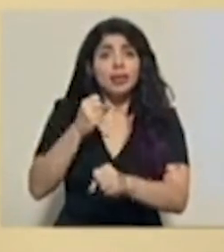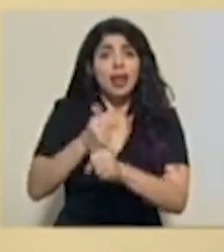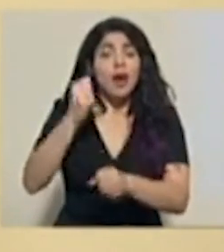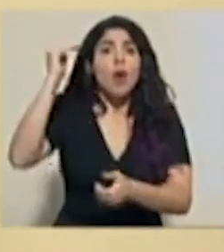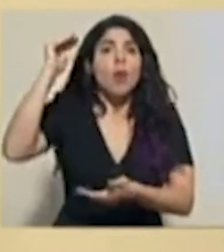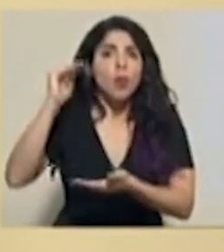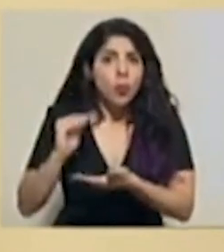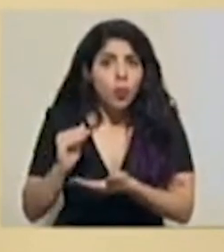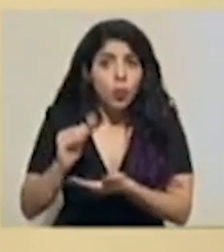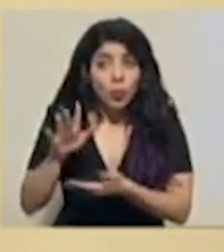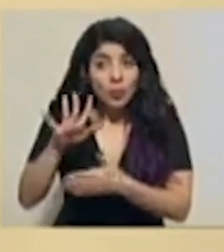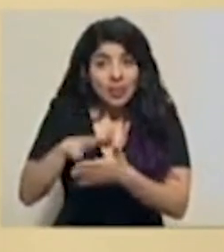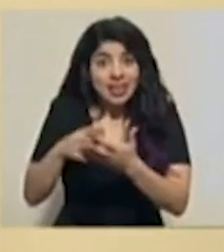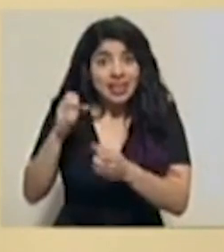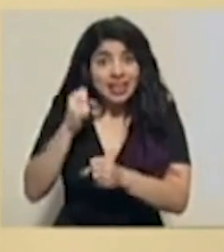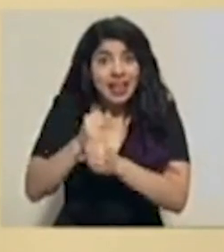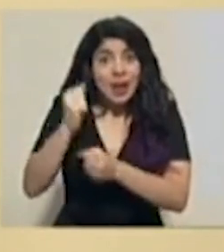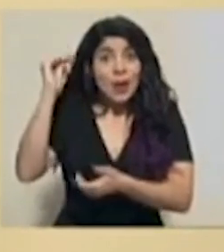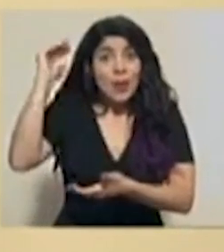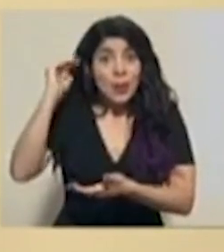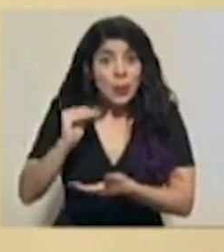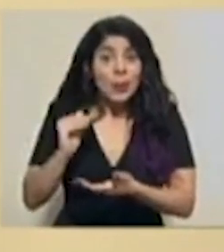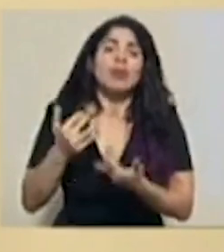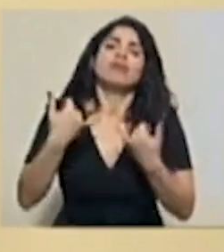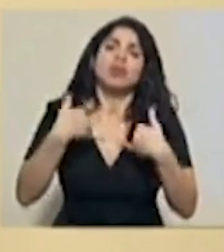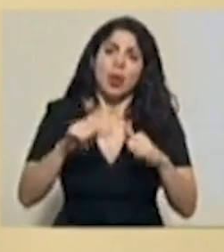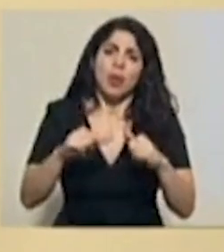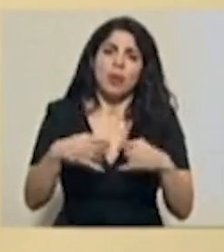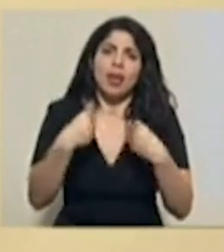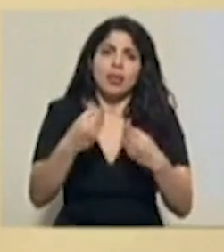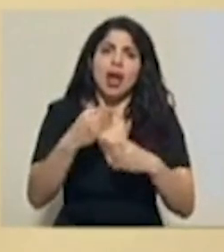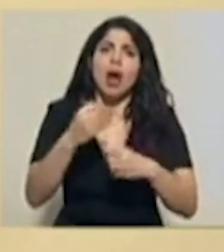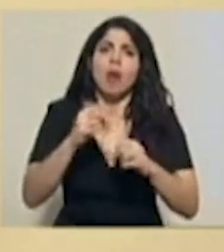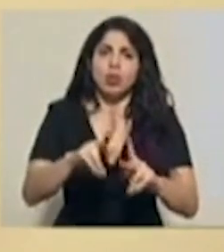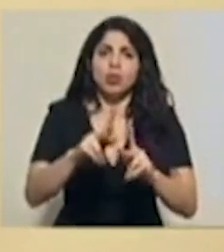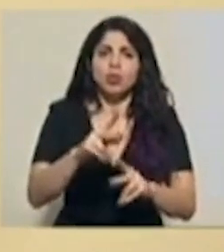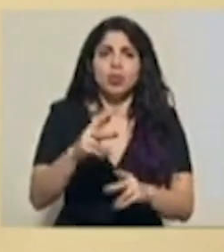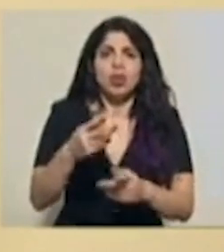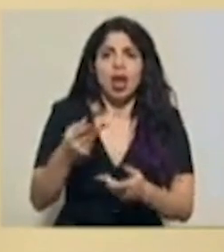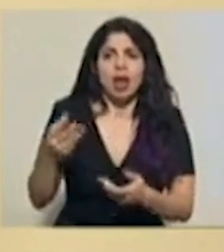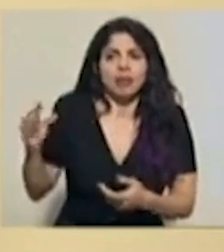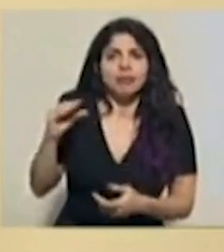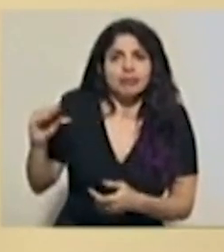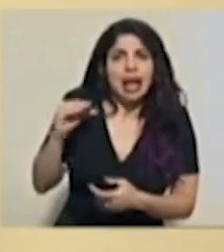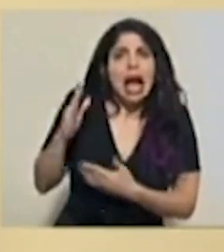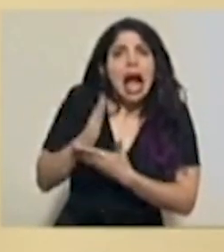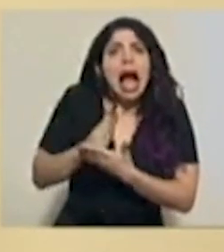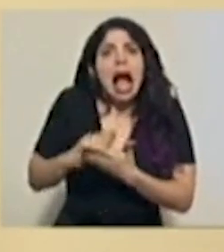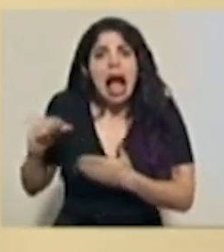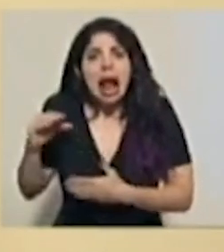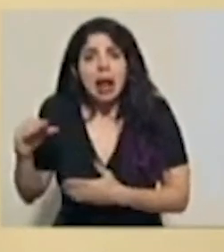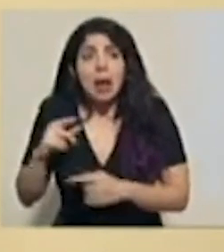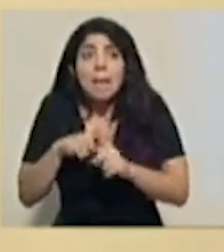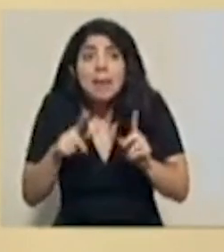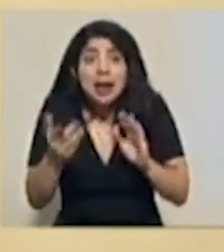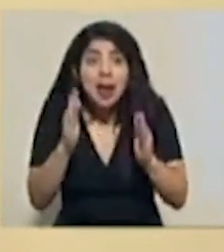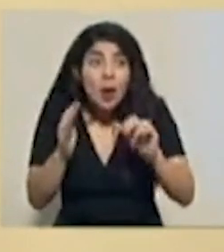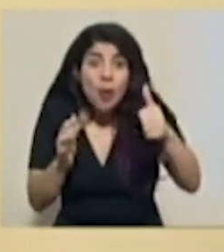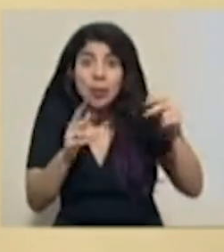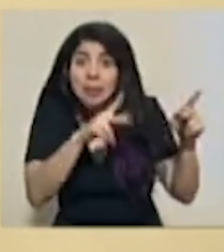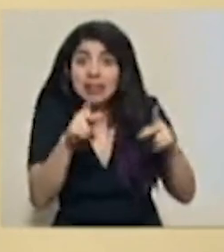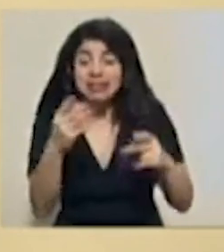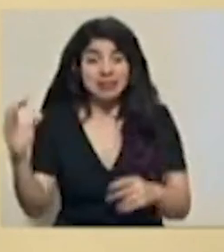esa reducción de jornadas todavía, por supuesto, también les permite tener ingresos, en contraste con muchas otras personas que tienen cero